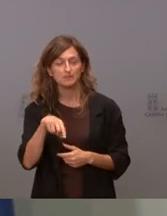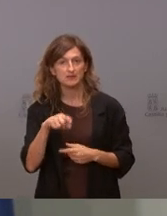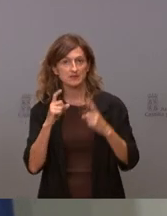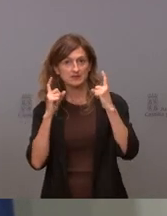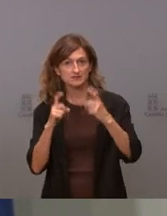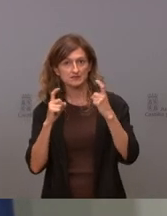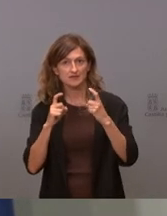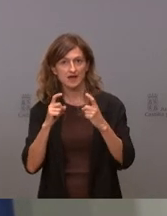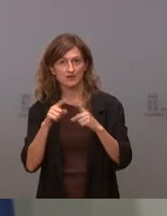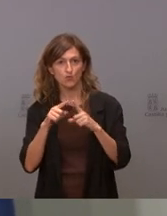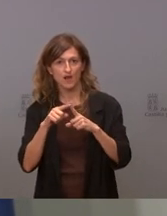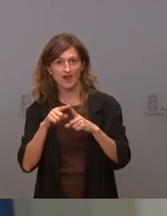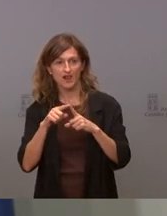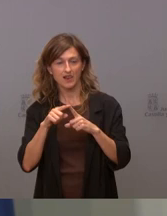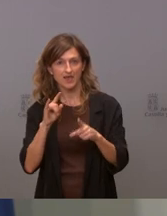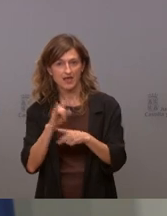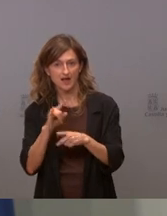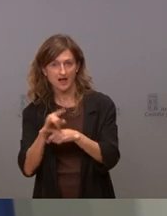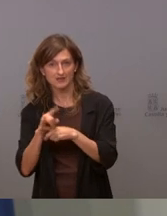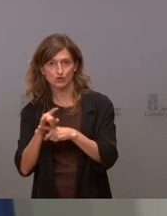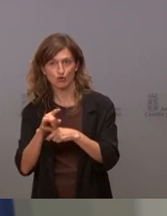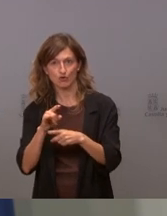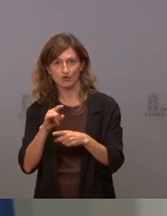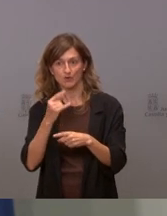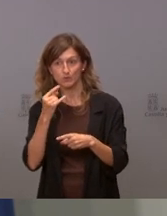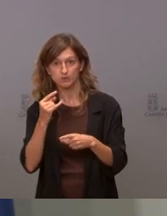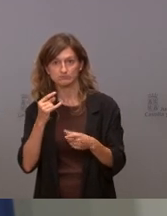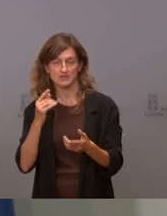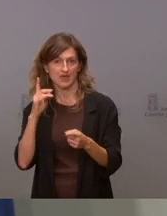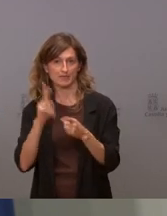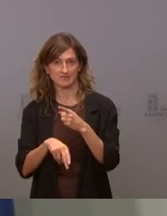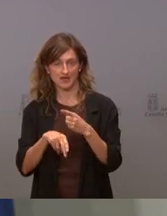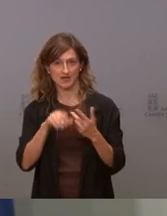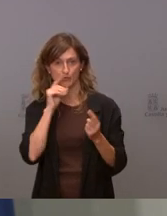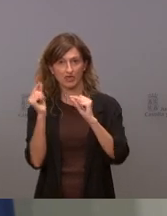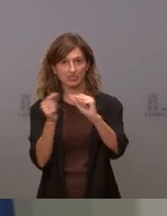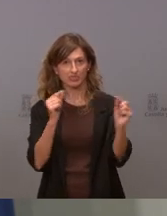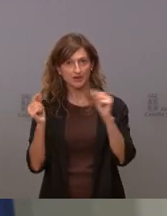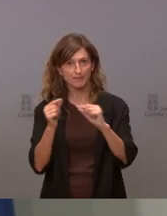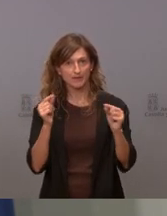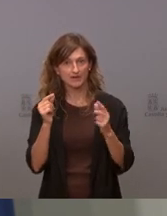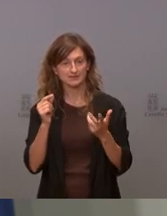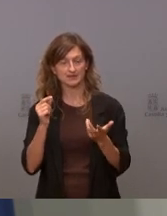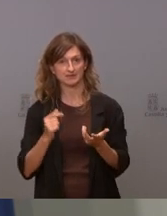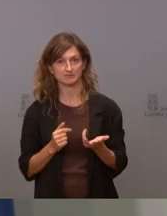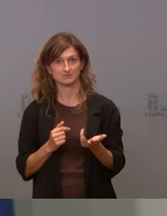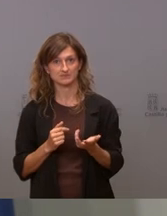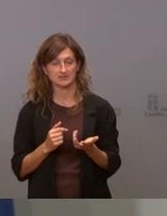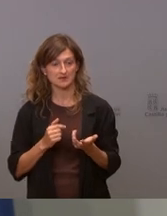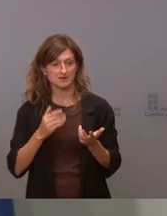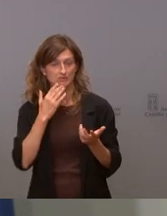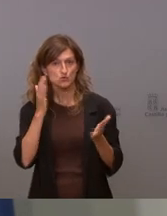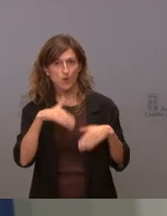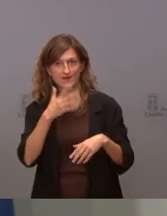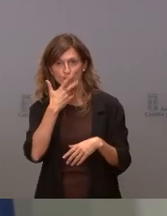trampas que con mucha frecuencia se colocan en un debate cuando se hace sin objetividad, sin